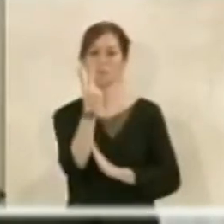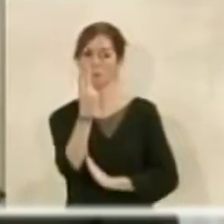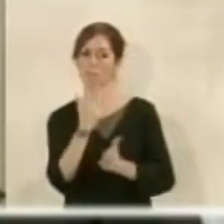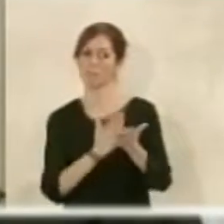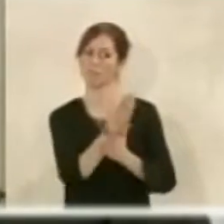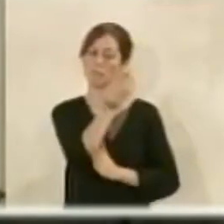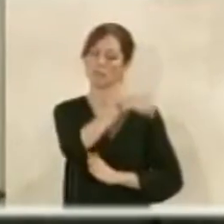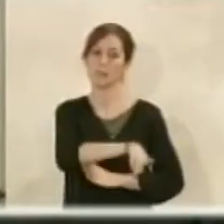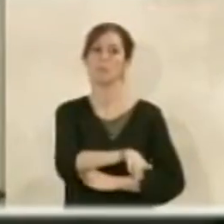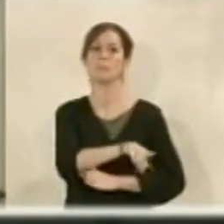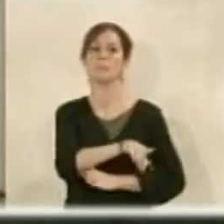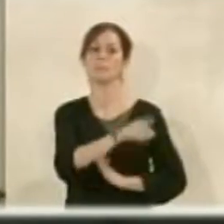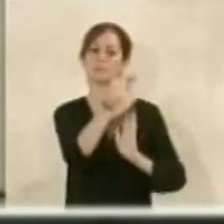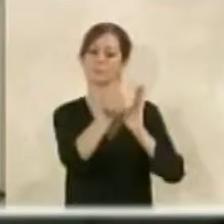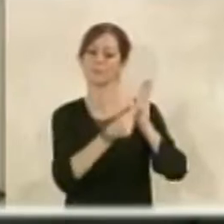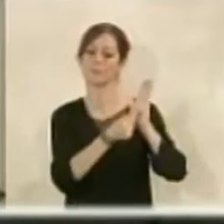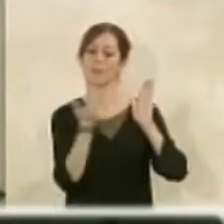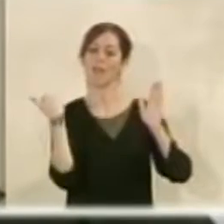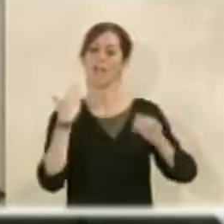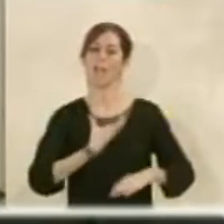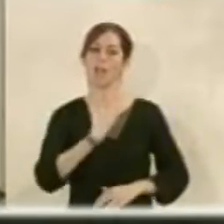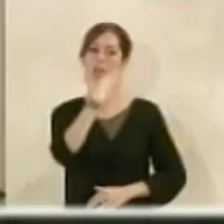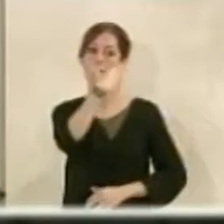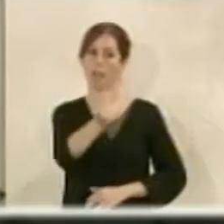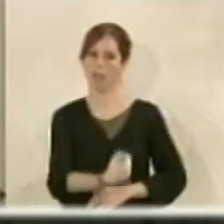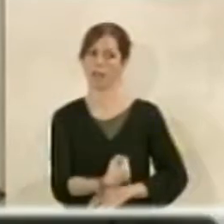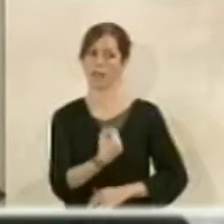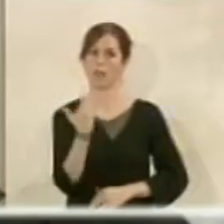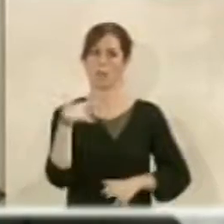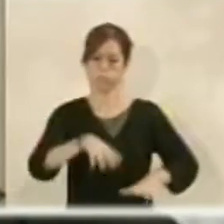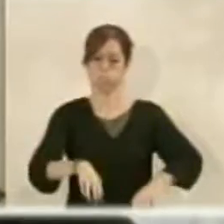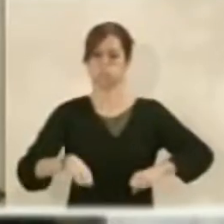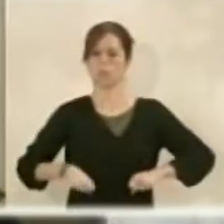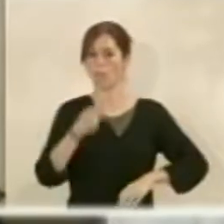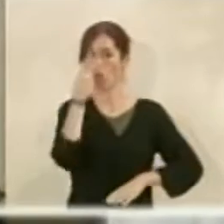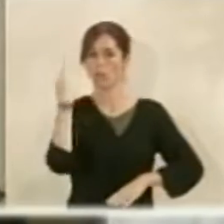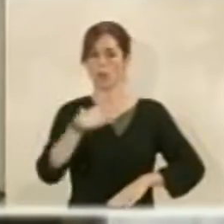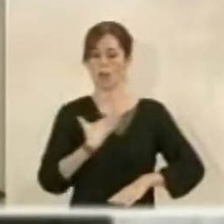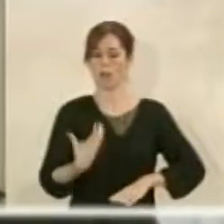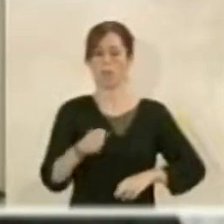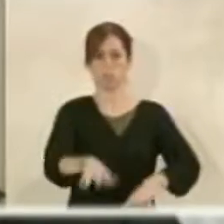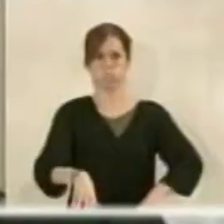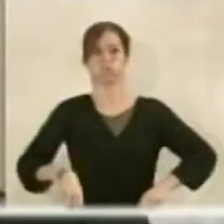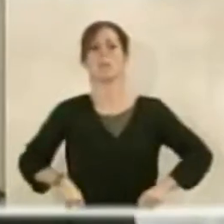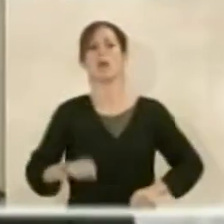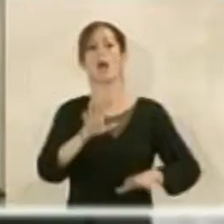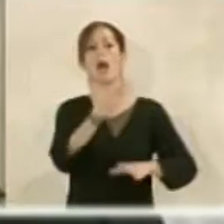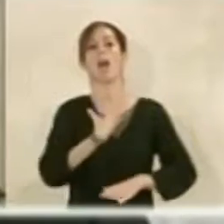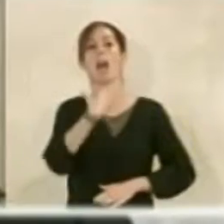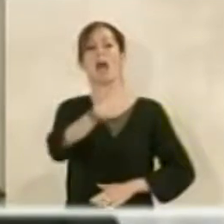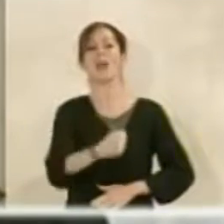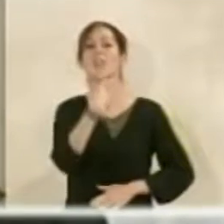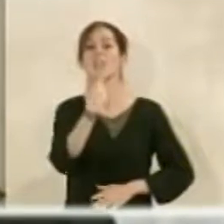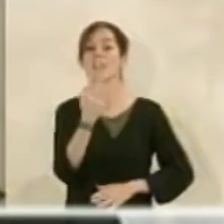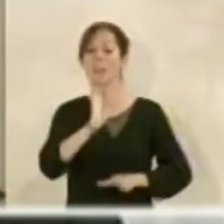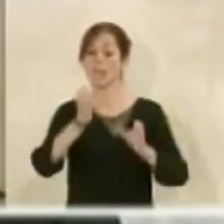además que responde al mandato que dio el alcalde cuando tomó posesión hace dos años y era hacer